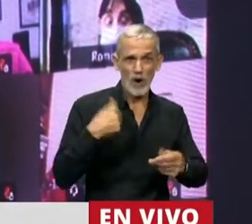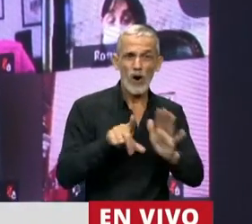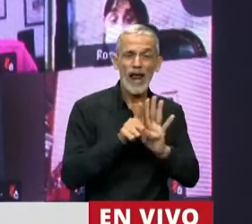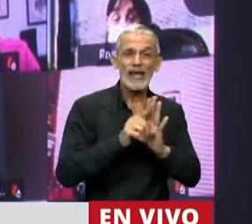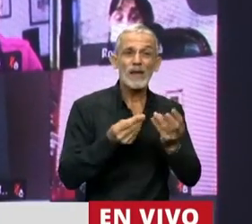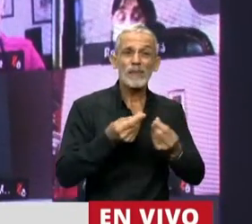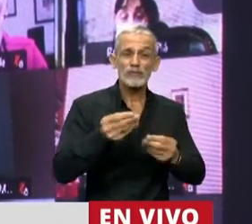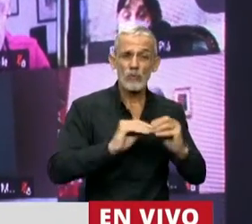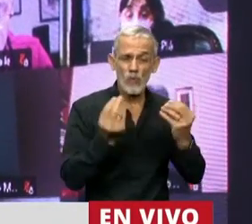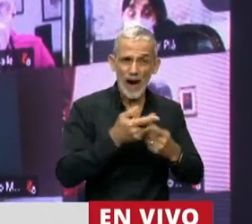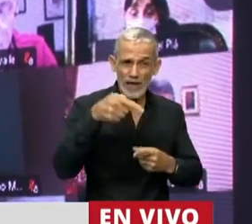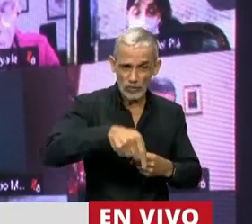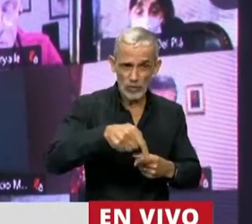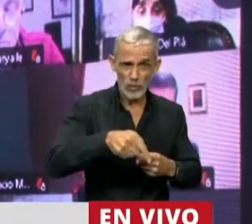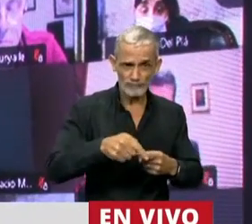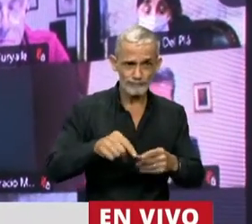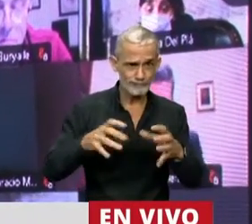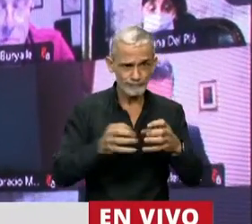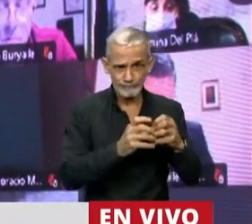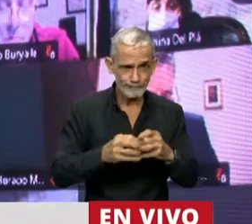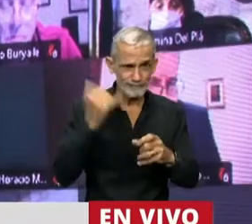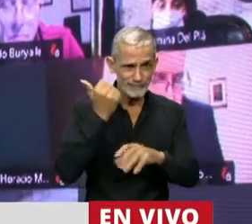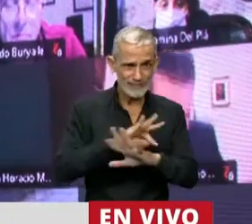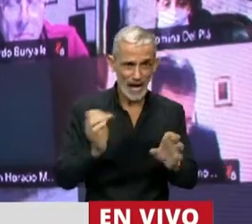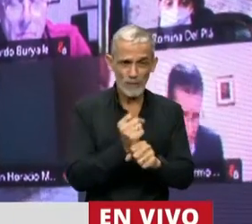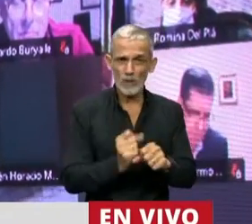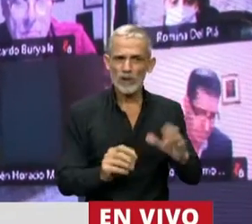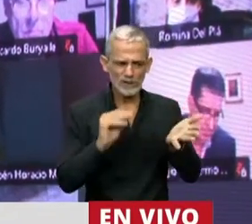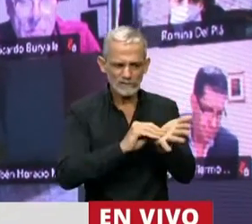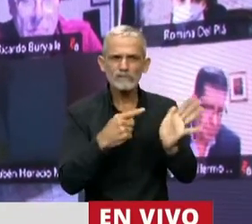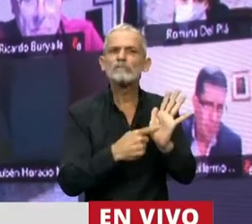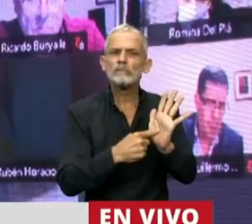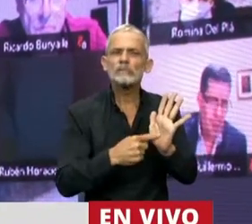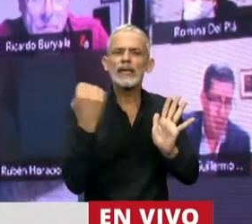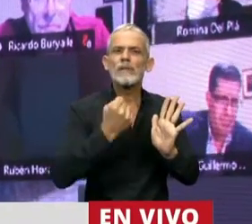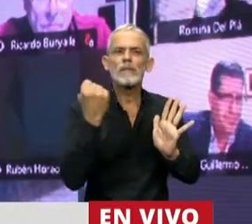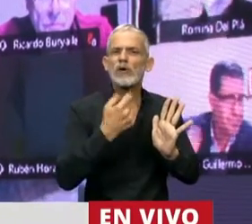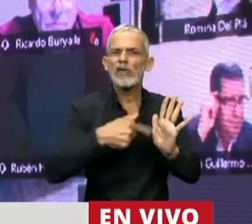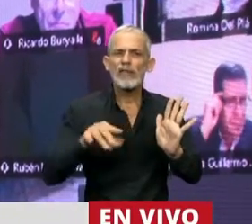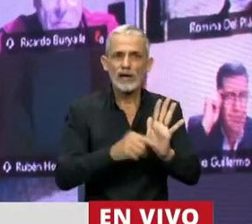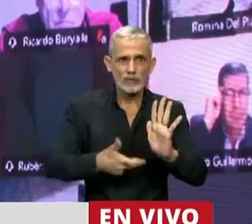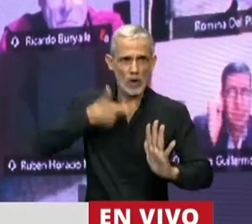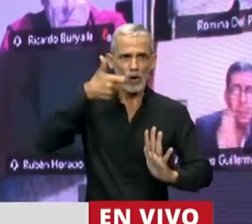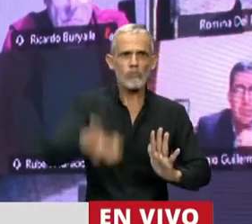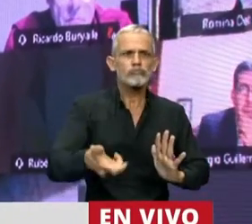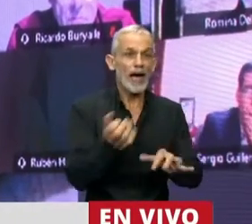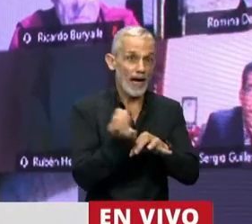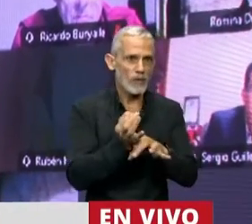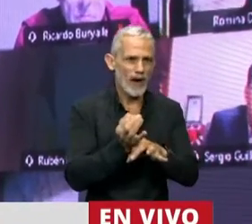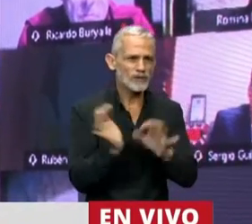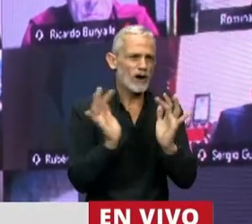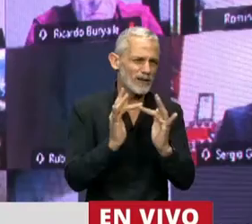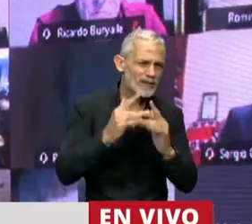en esta Cámara que señalaba la importancia y la inversión en educación